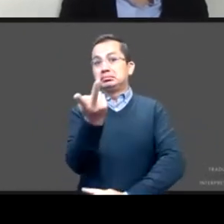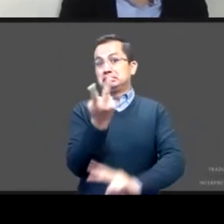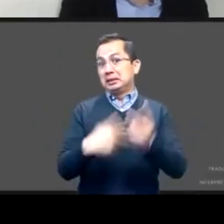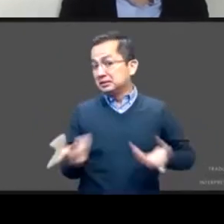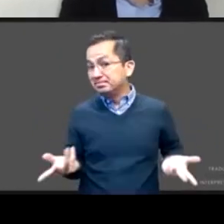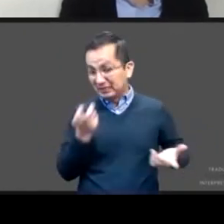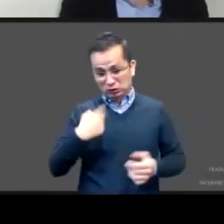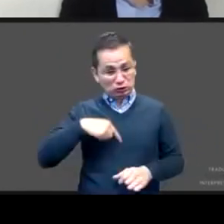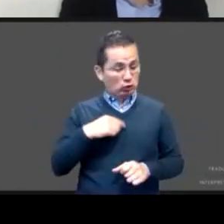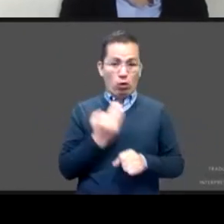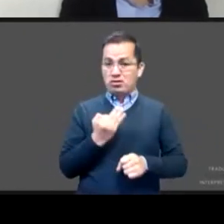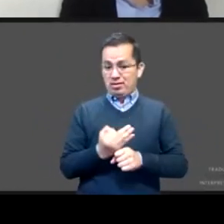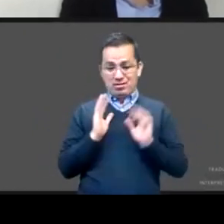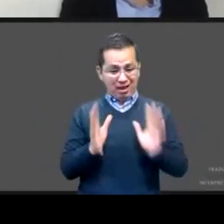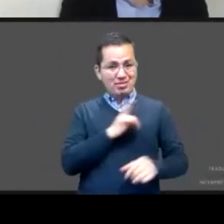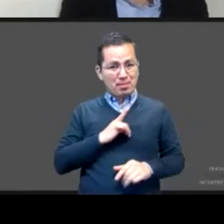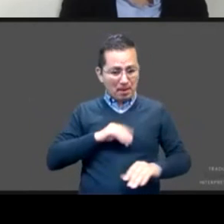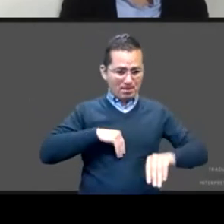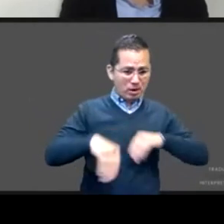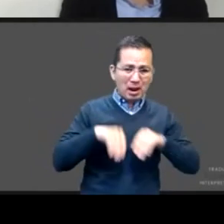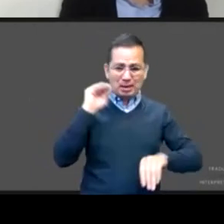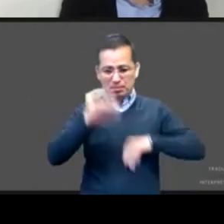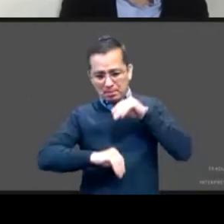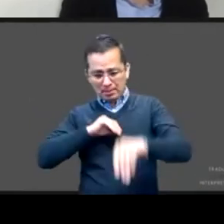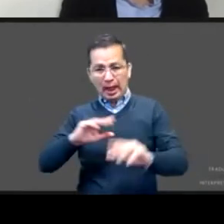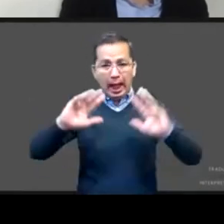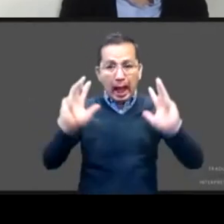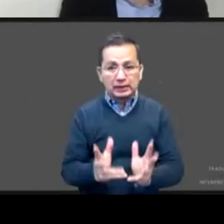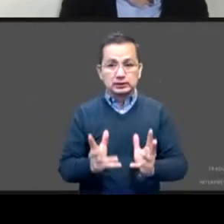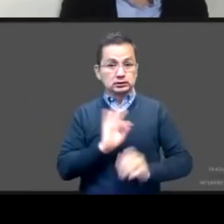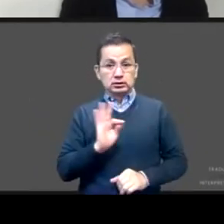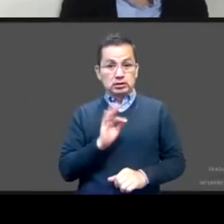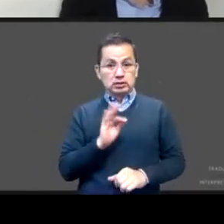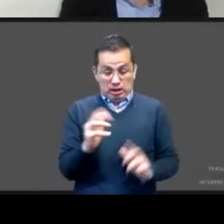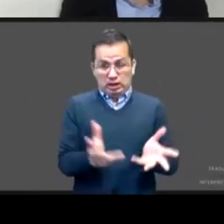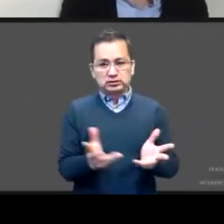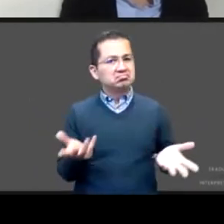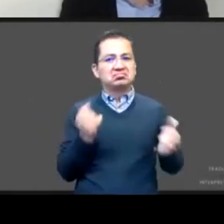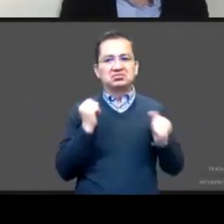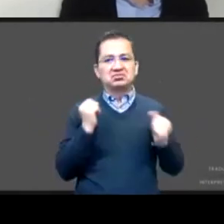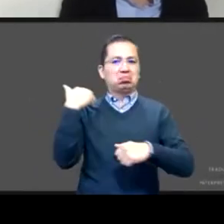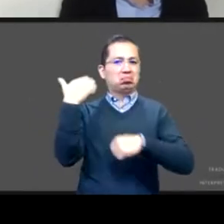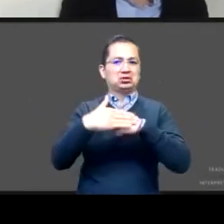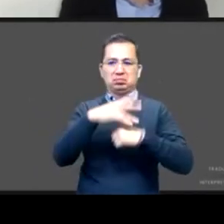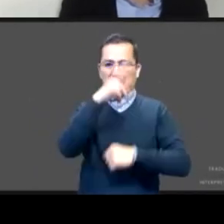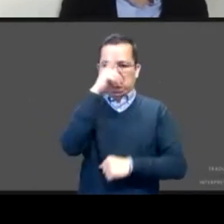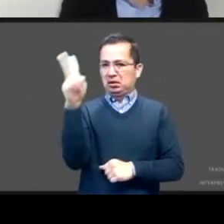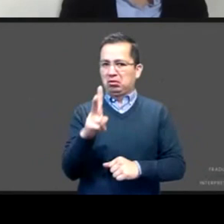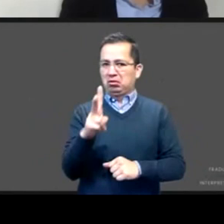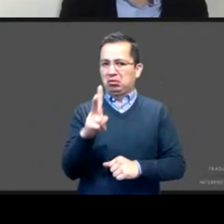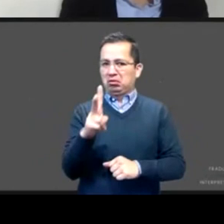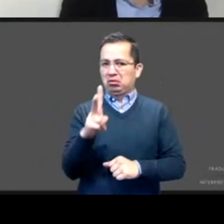nos va a costar el doble o el triple para poder remontar pues agradezco muchísimo